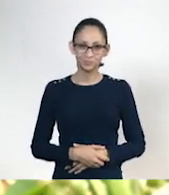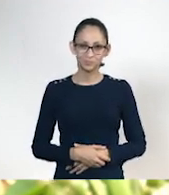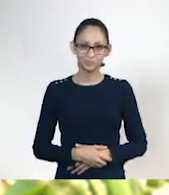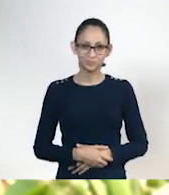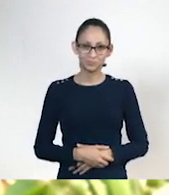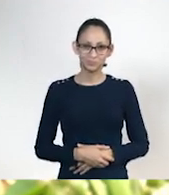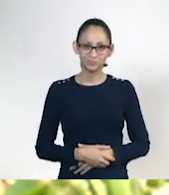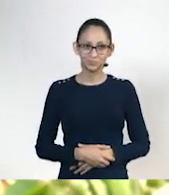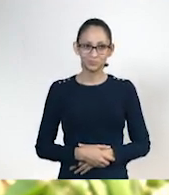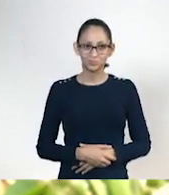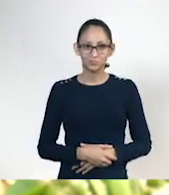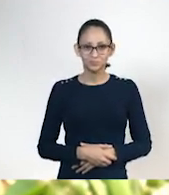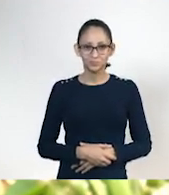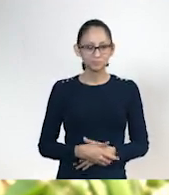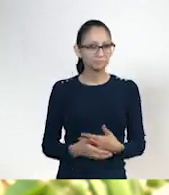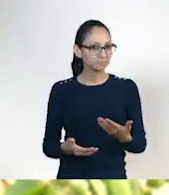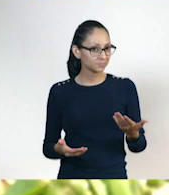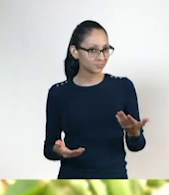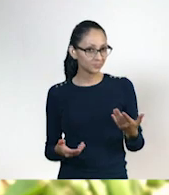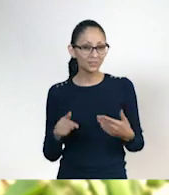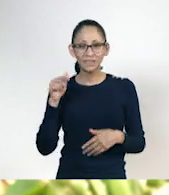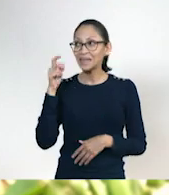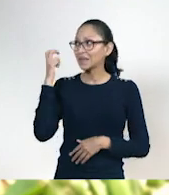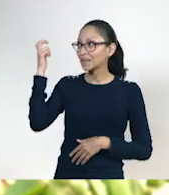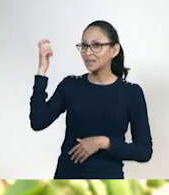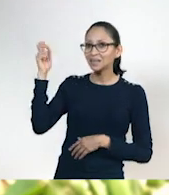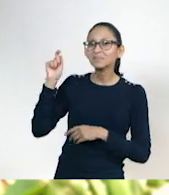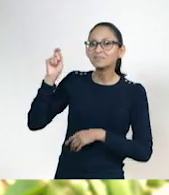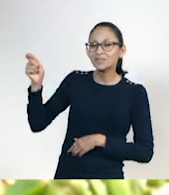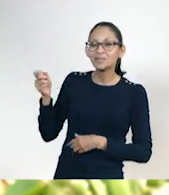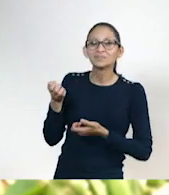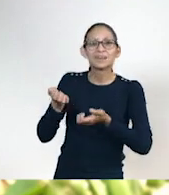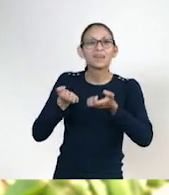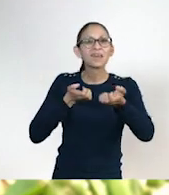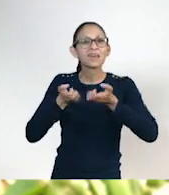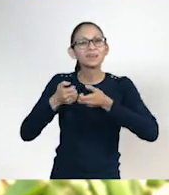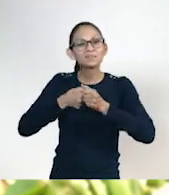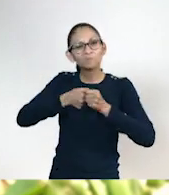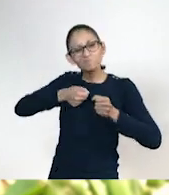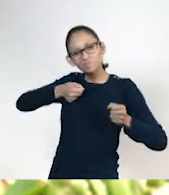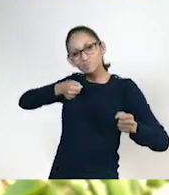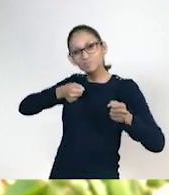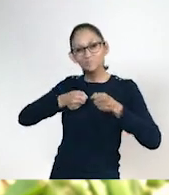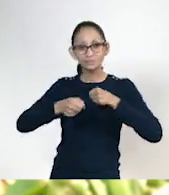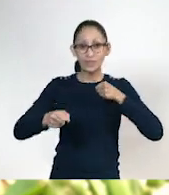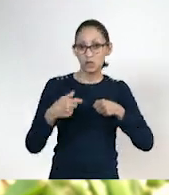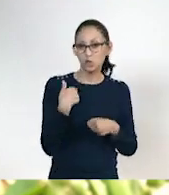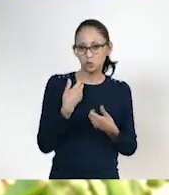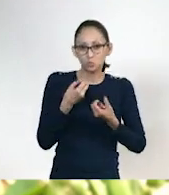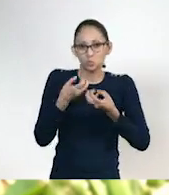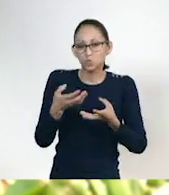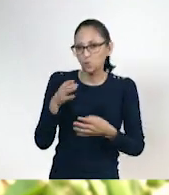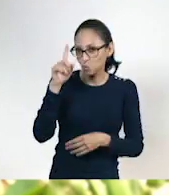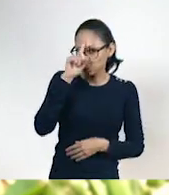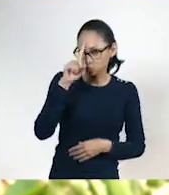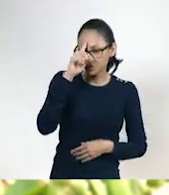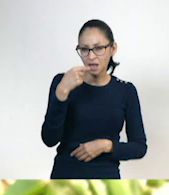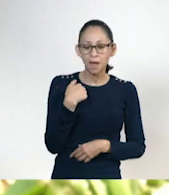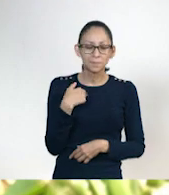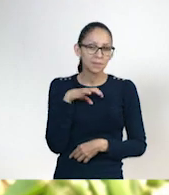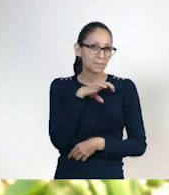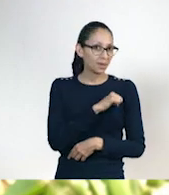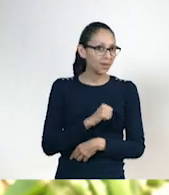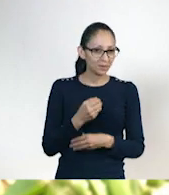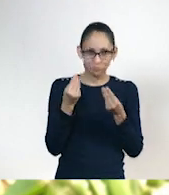Hacemos medios Bueno. Esta es la rutina de ejercicios. estiramientos. Que yo les puedo recomendar. A mí me gusta mucho. Lo disfruto